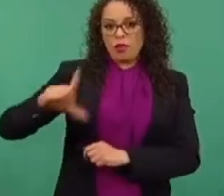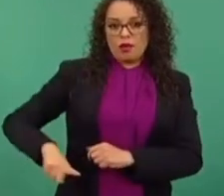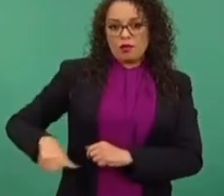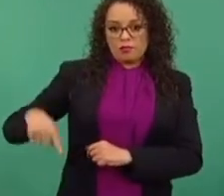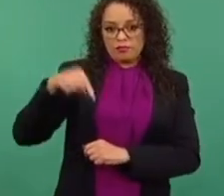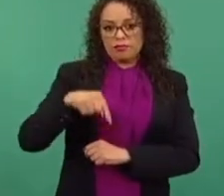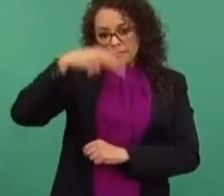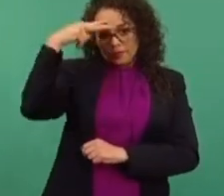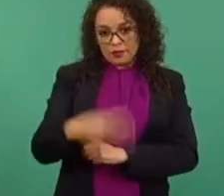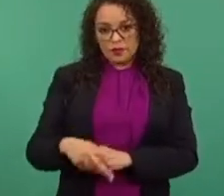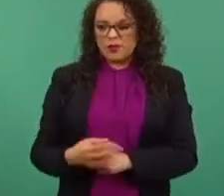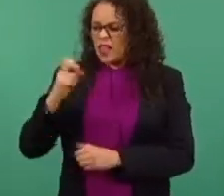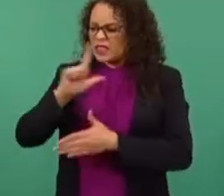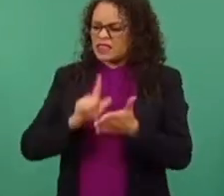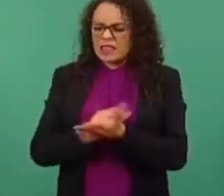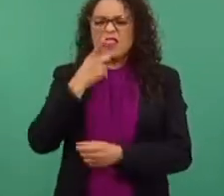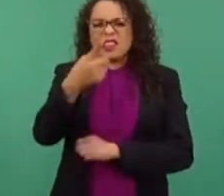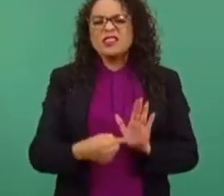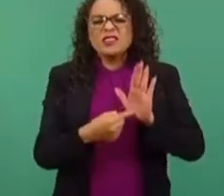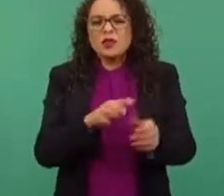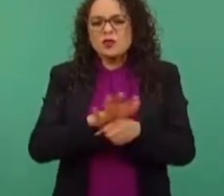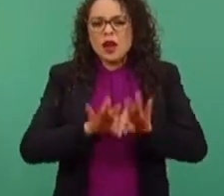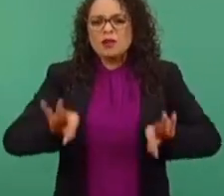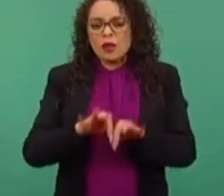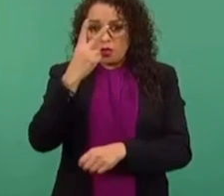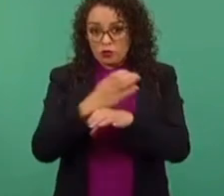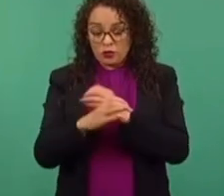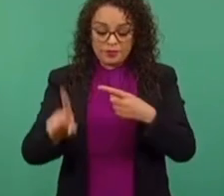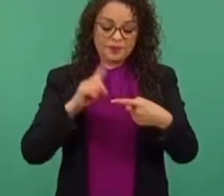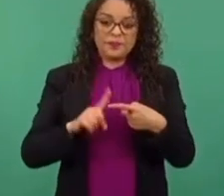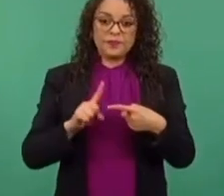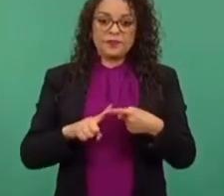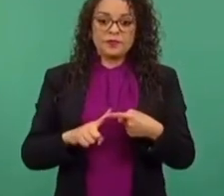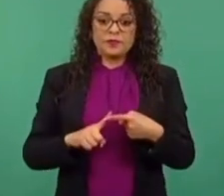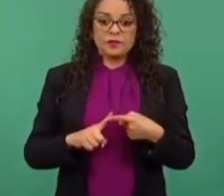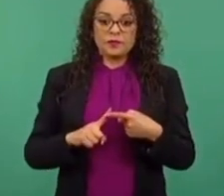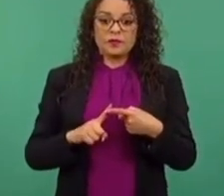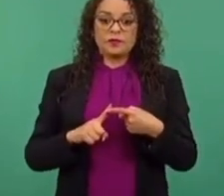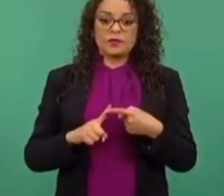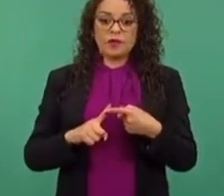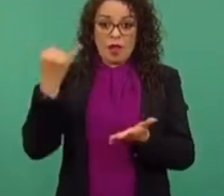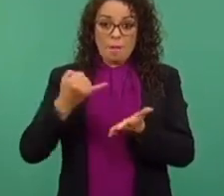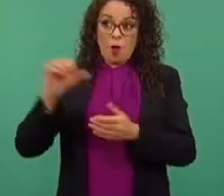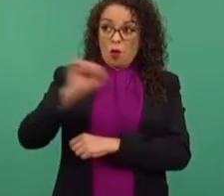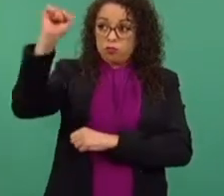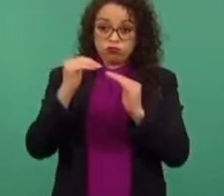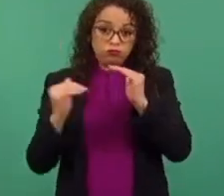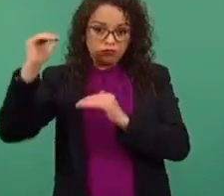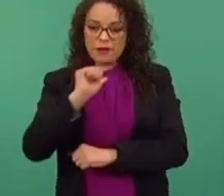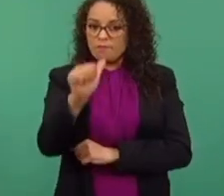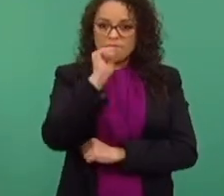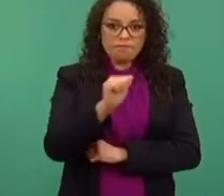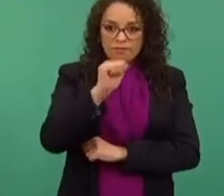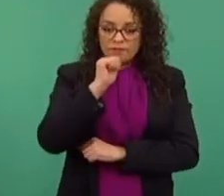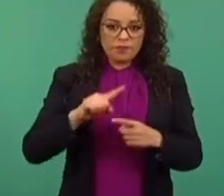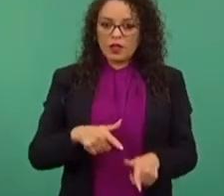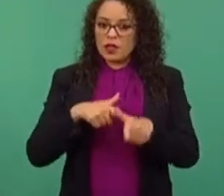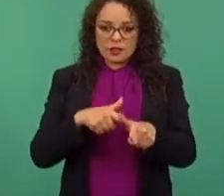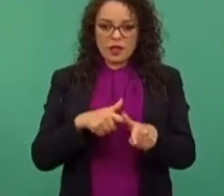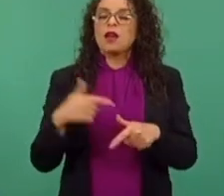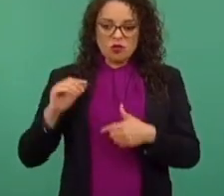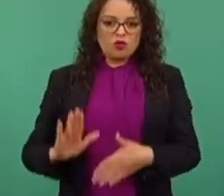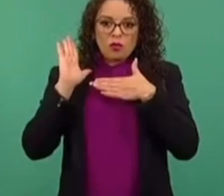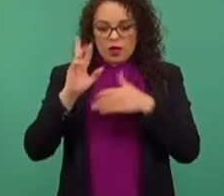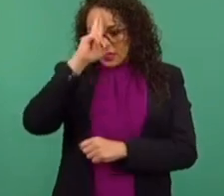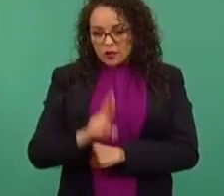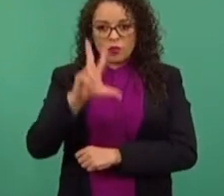¿Qué tiene esa ley en esencia? Dos cosas. Una, que no hay aumentos de impuestos. Seguimos cumpliendo con